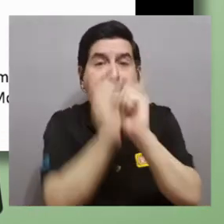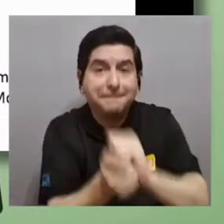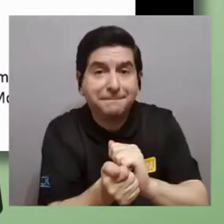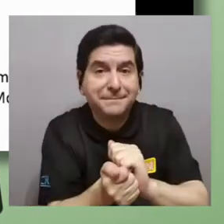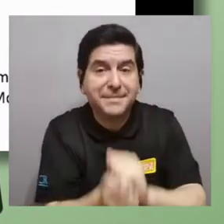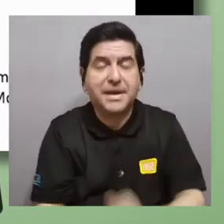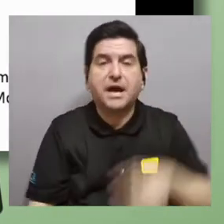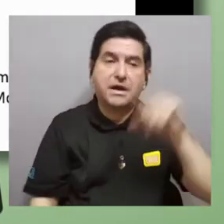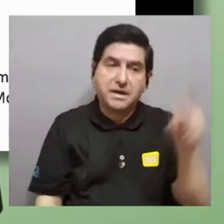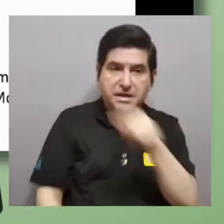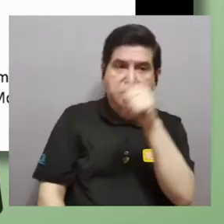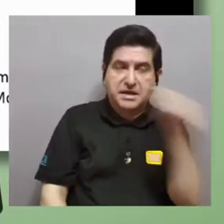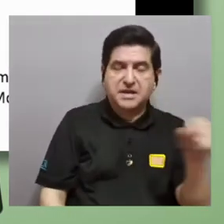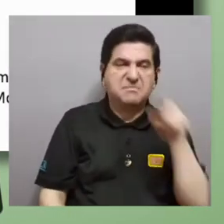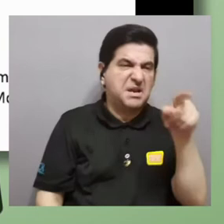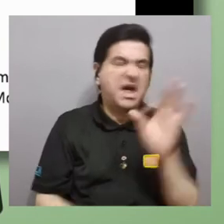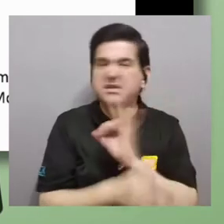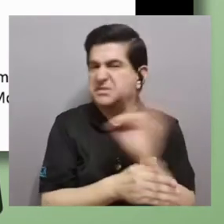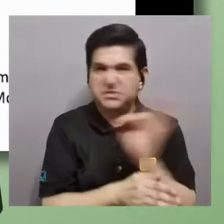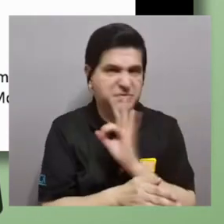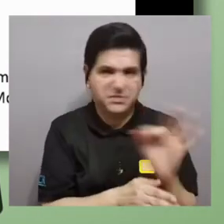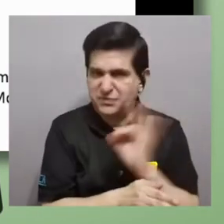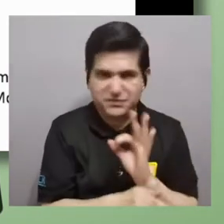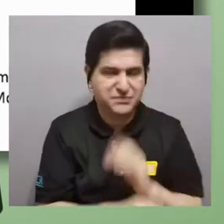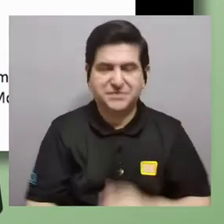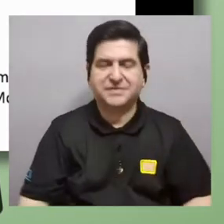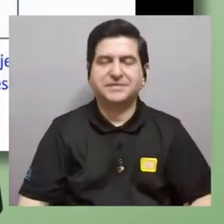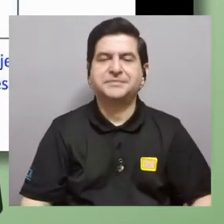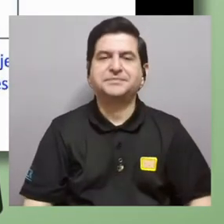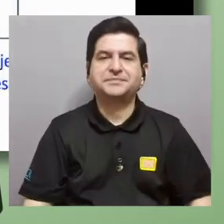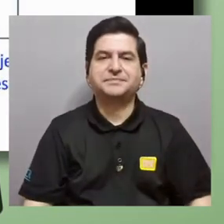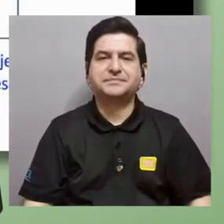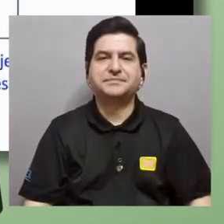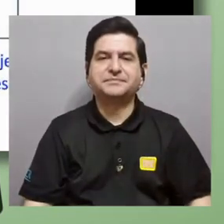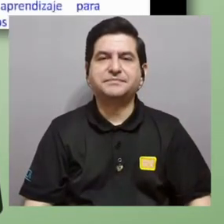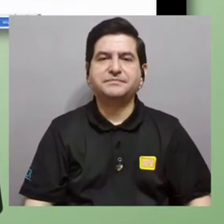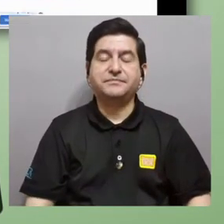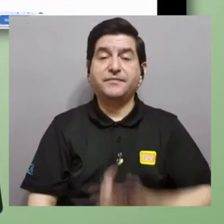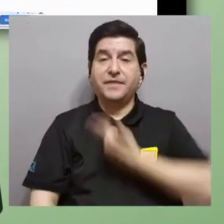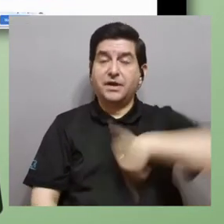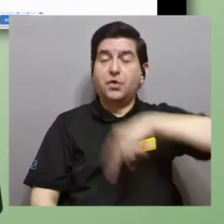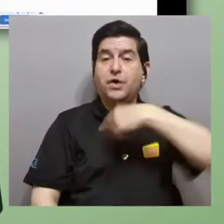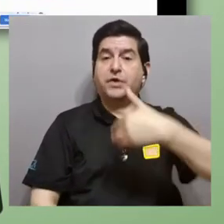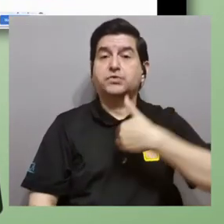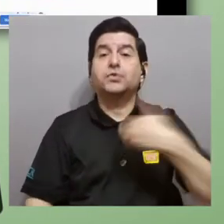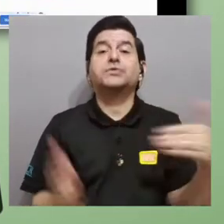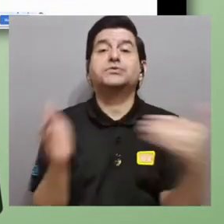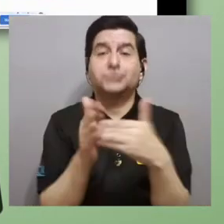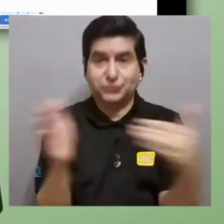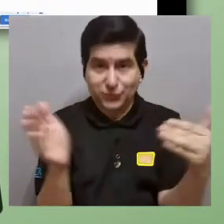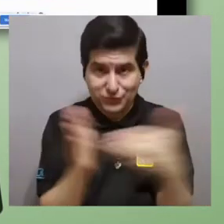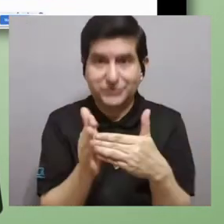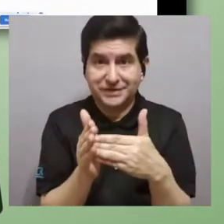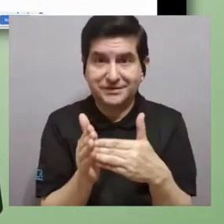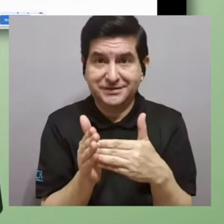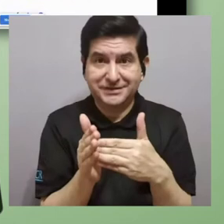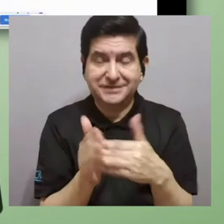y podemos eliminar si no nos funcionan entonces lo que tenemos de nuevo